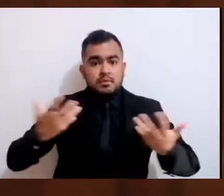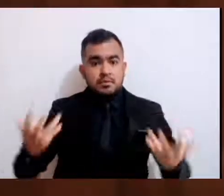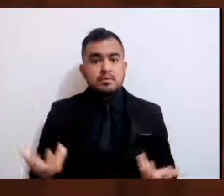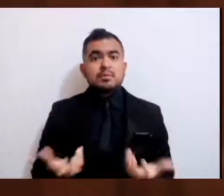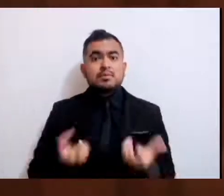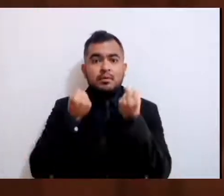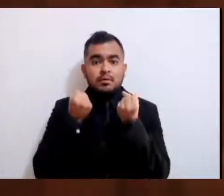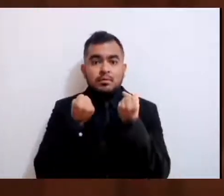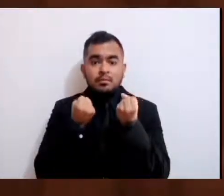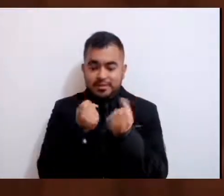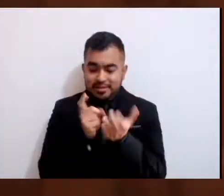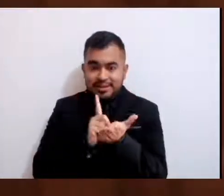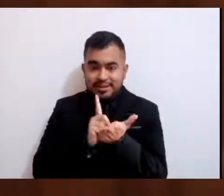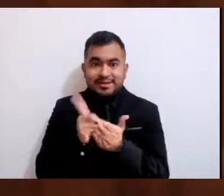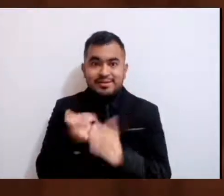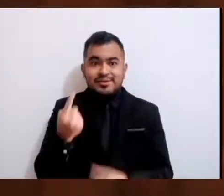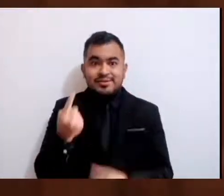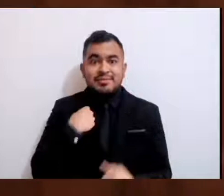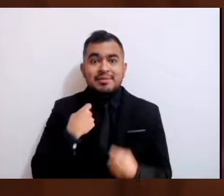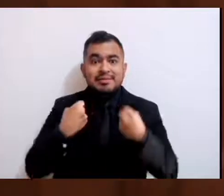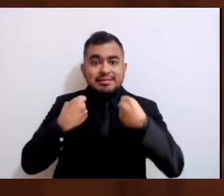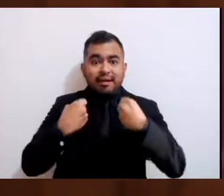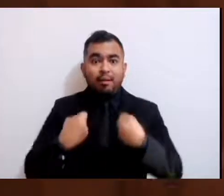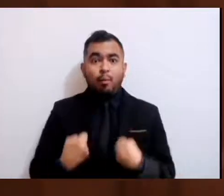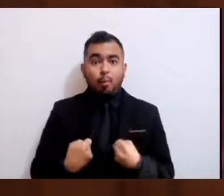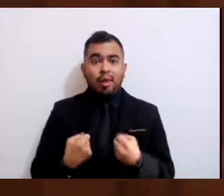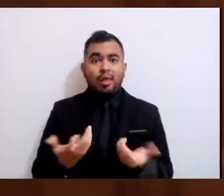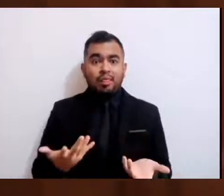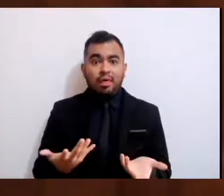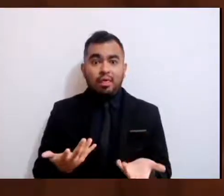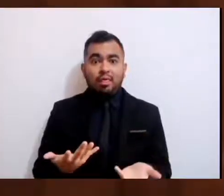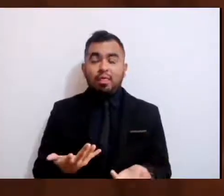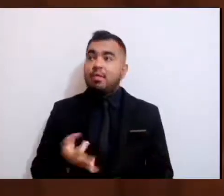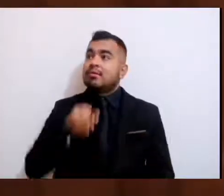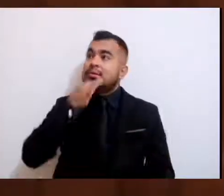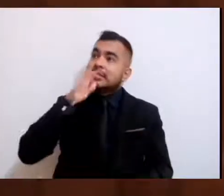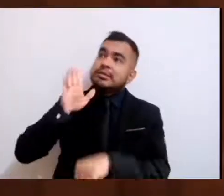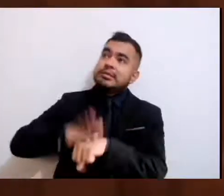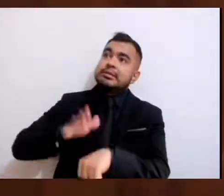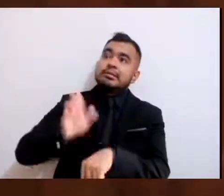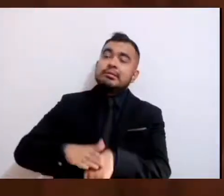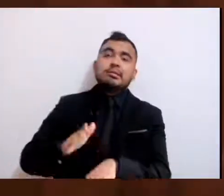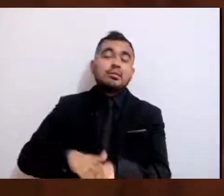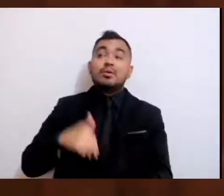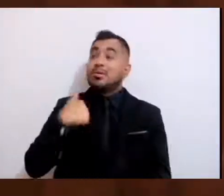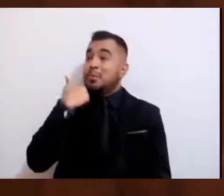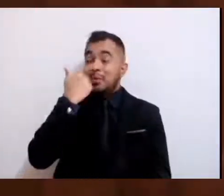para reclamar que se quieren vivos.